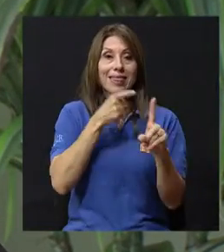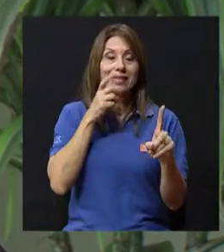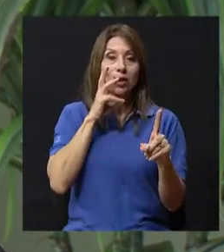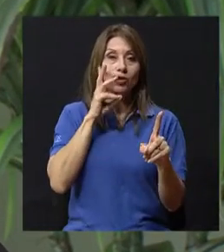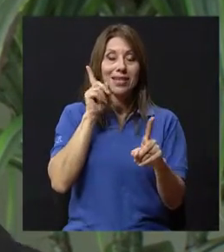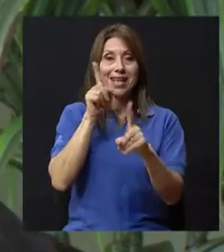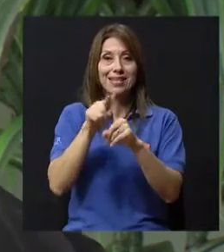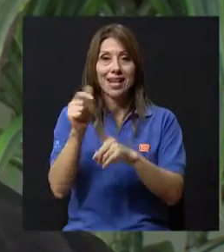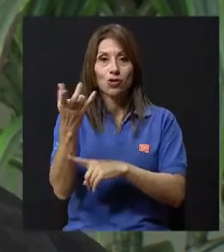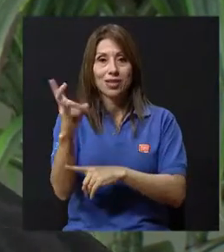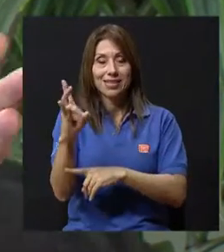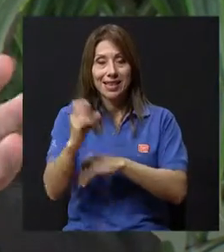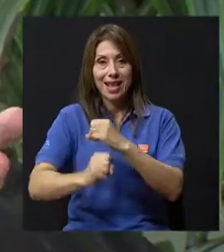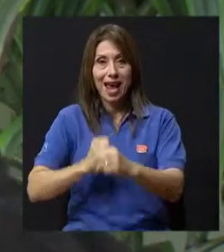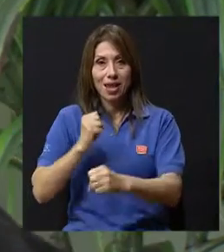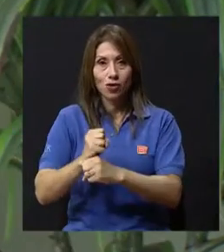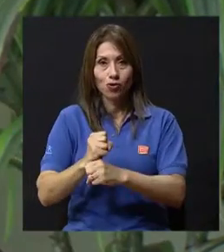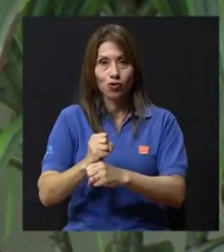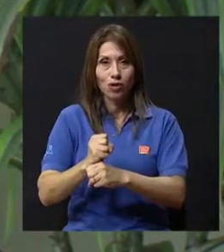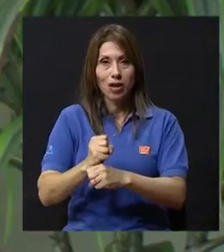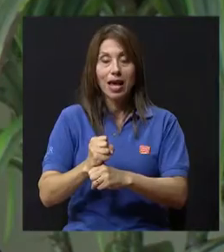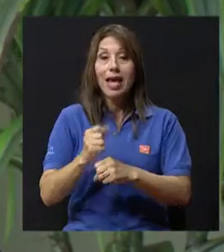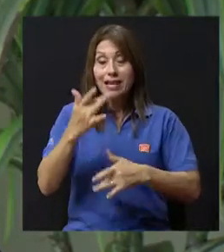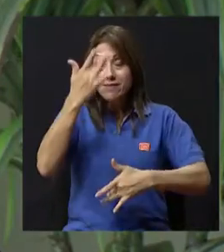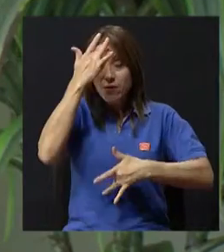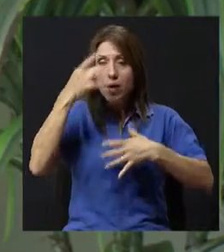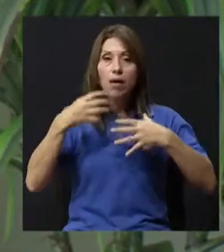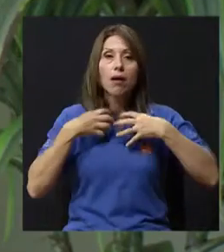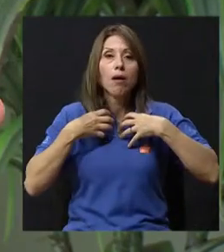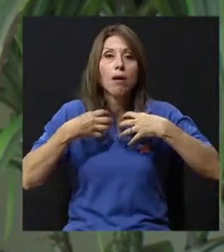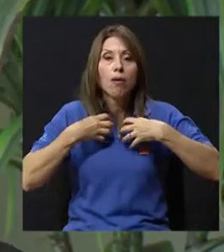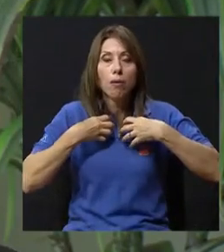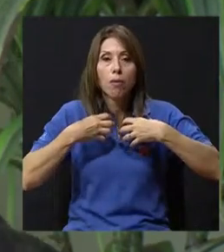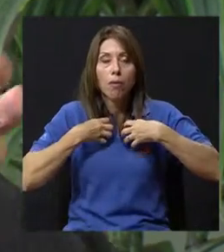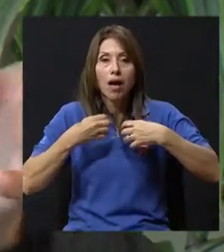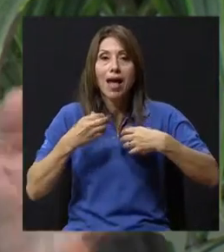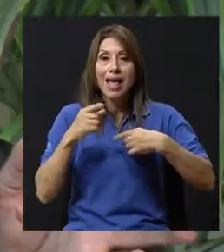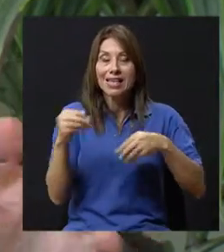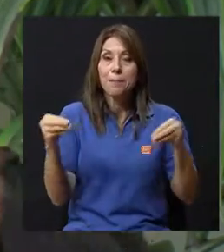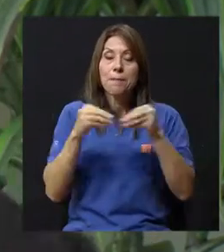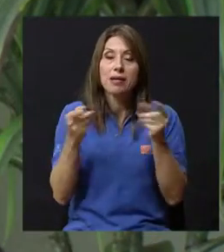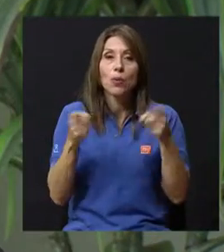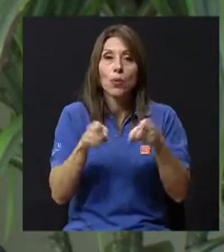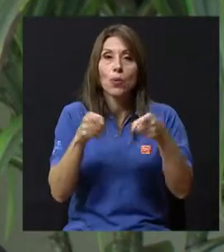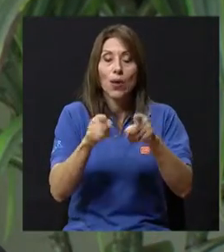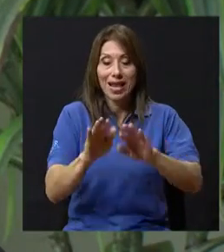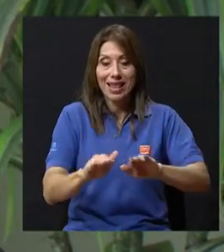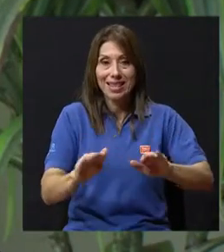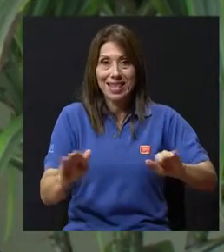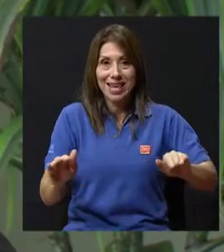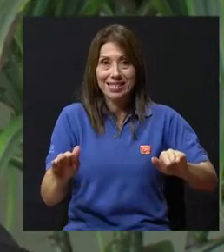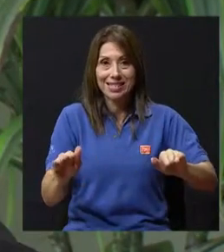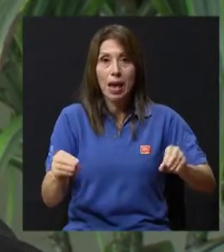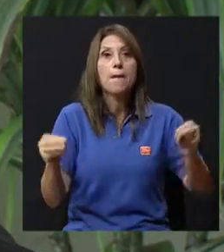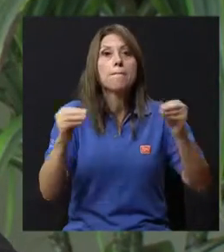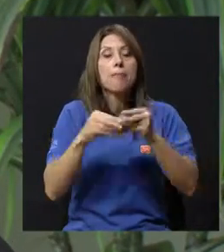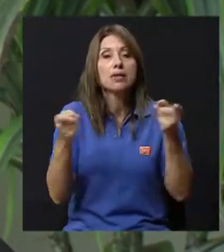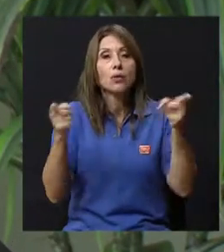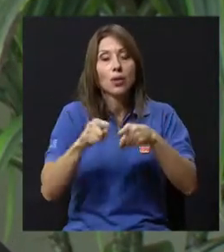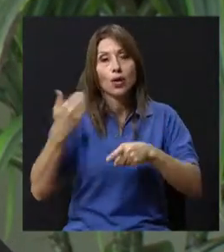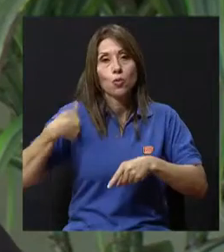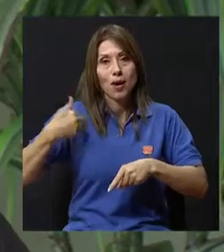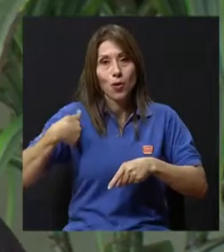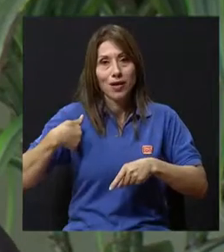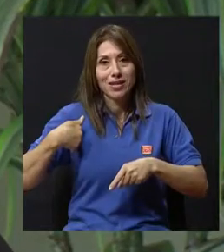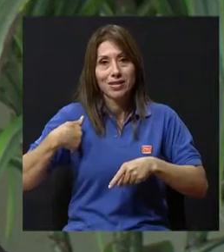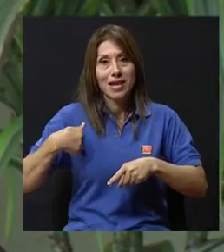años. El asma es más frecuente en la niñez, es más frecuente en los varones cuando están pequeños, pero conforme avanza